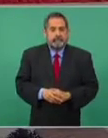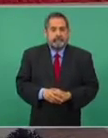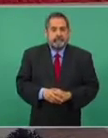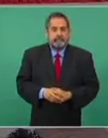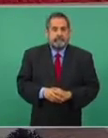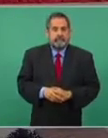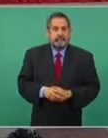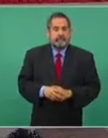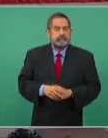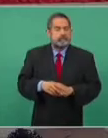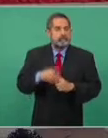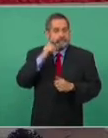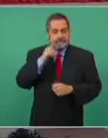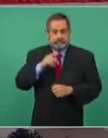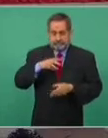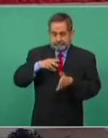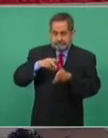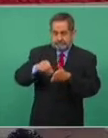Fertilizantes.